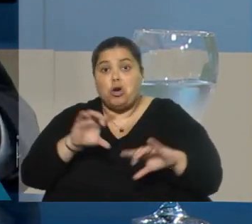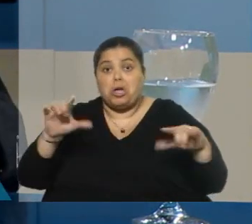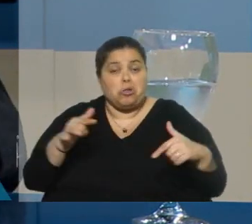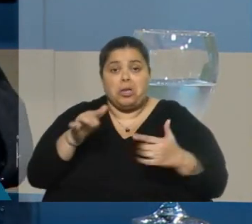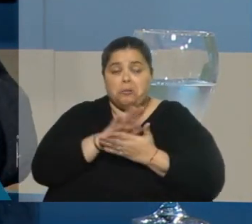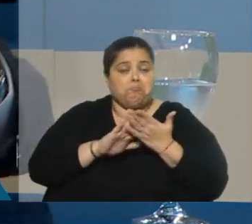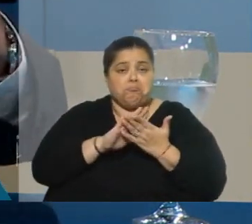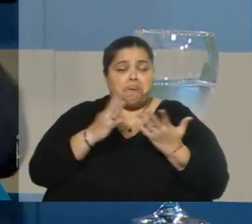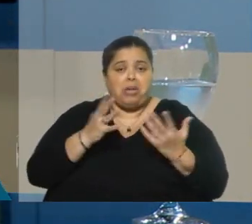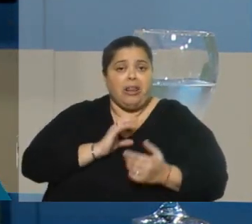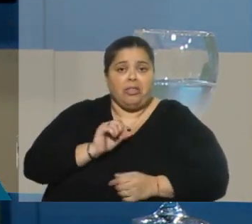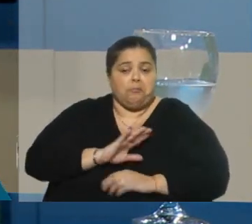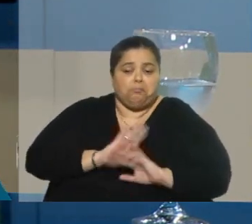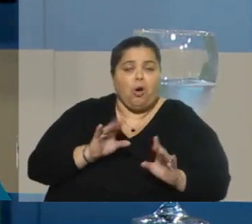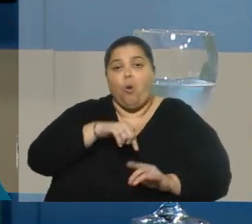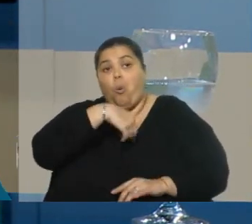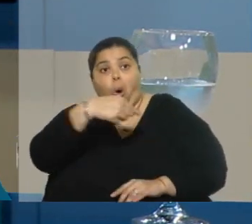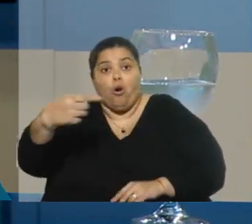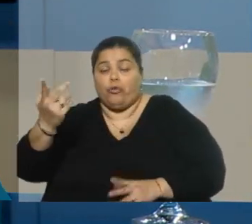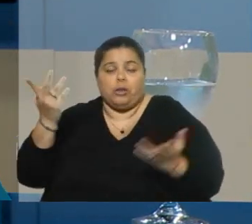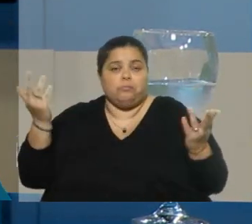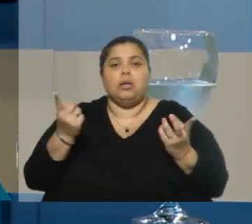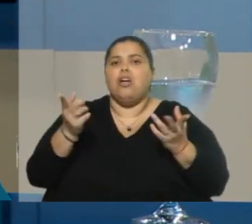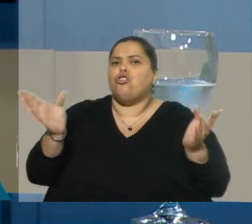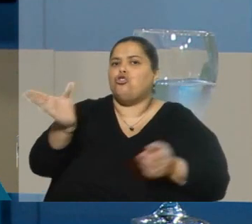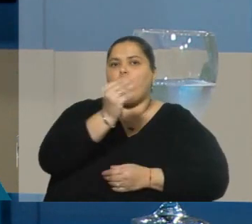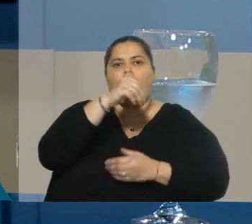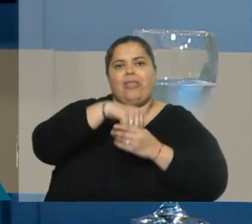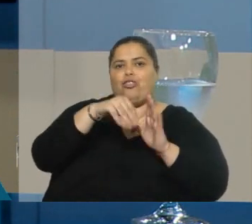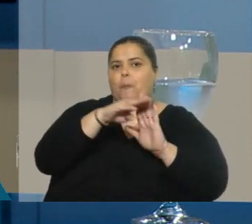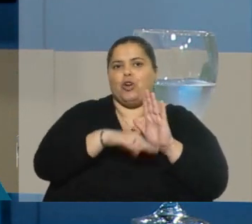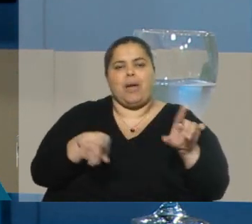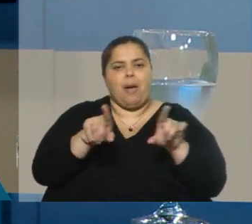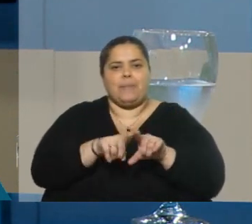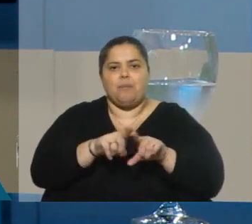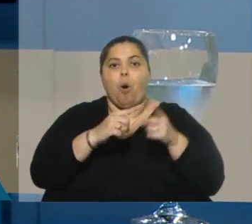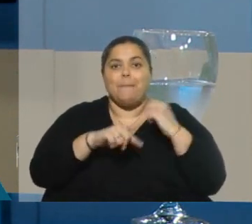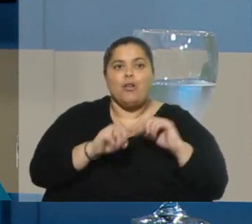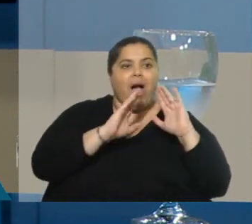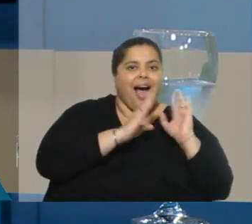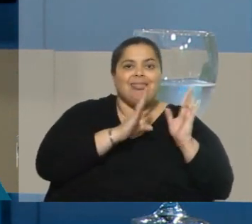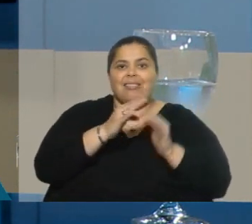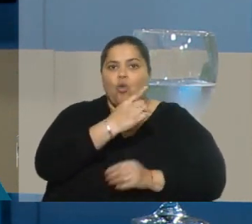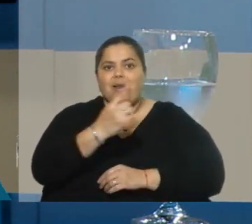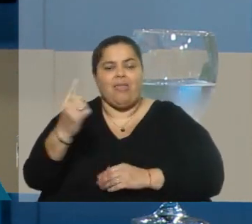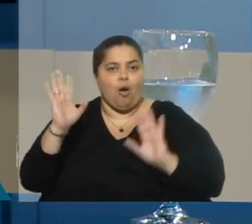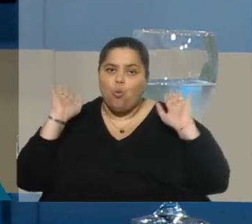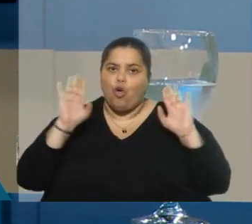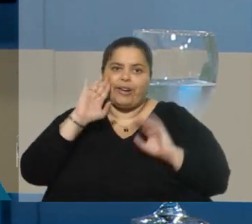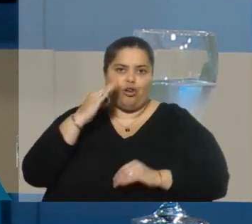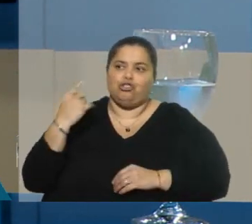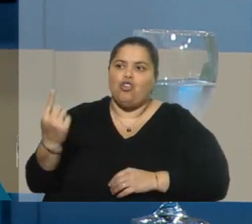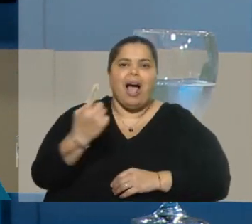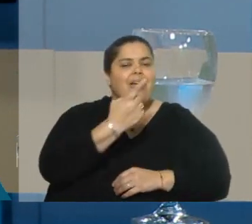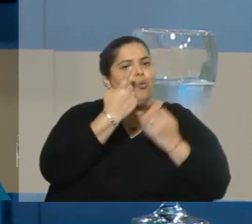eventualmente tienen otras y todos forman parte de un mismo programa reconociendo las especificidades y atendiendo, por lo tanto, como hay que atender